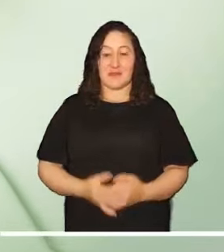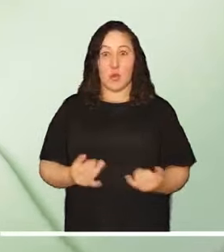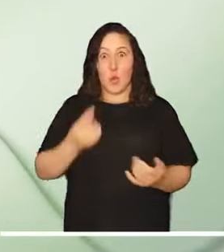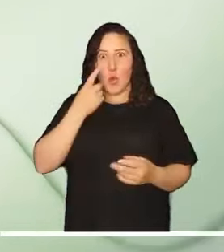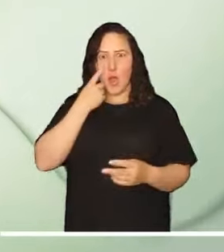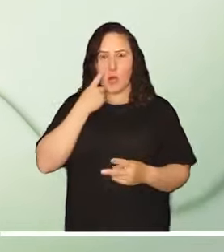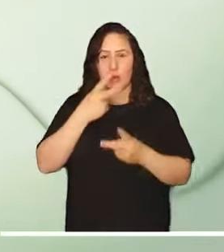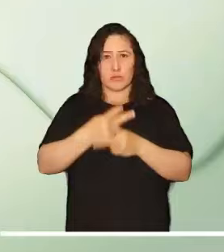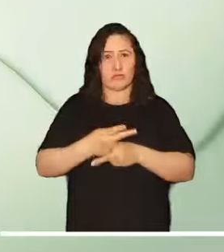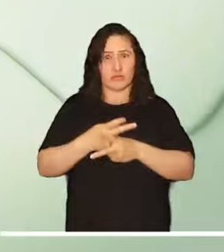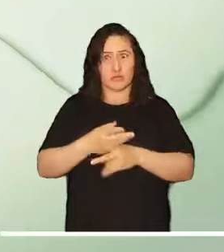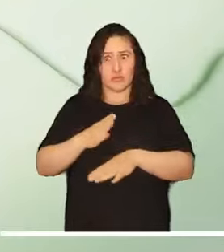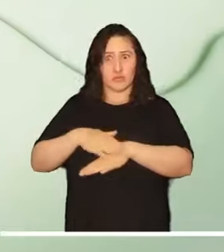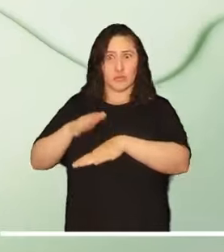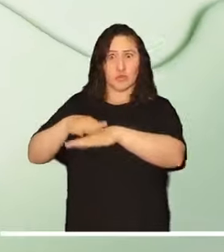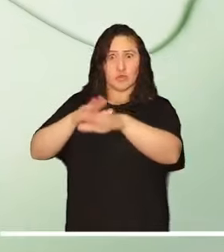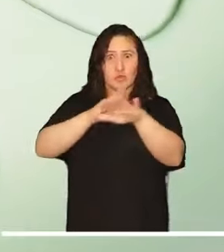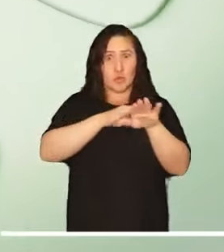9 grados.